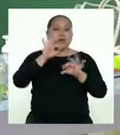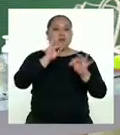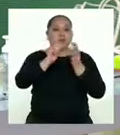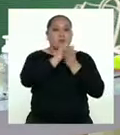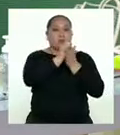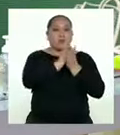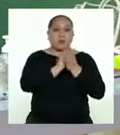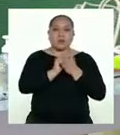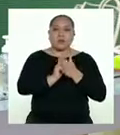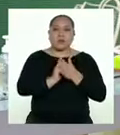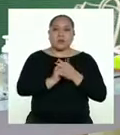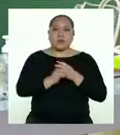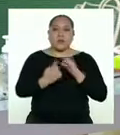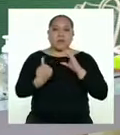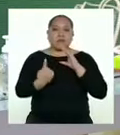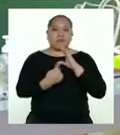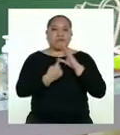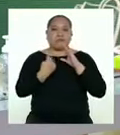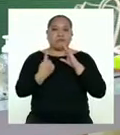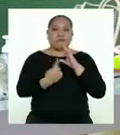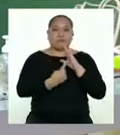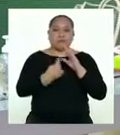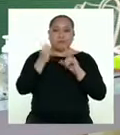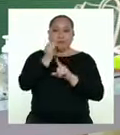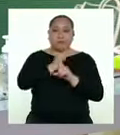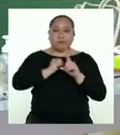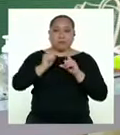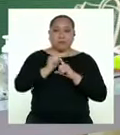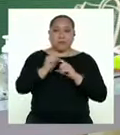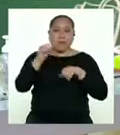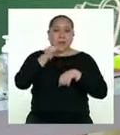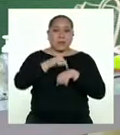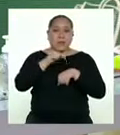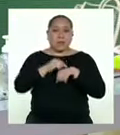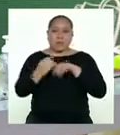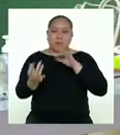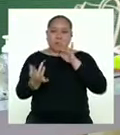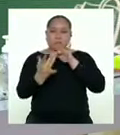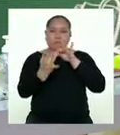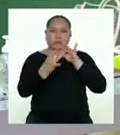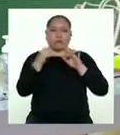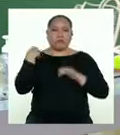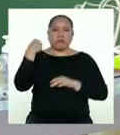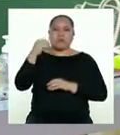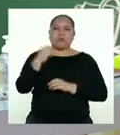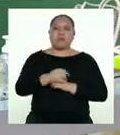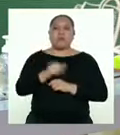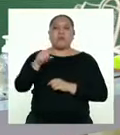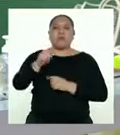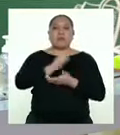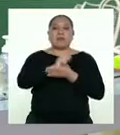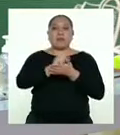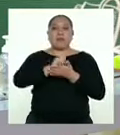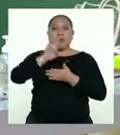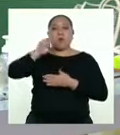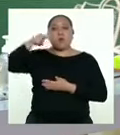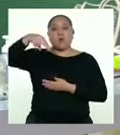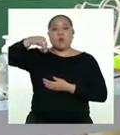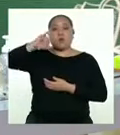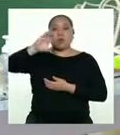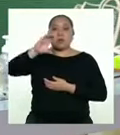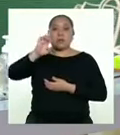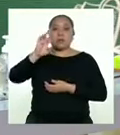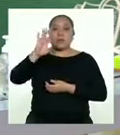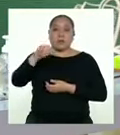Aislamiento social, tiempo para reconectarnos con las y los adolescentes. De UNICEF, un texto buenísimo que